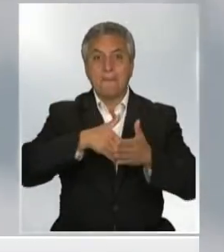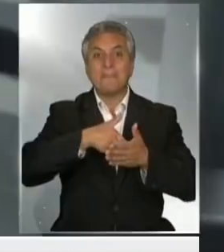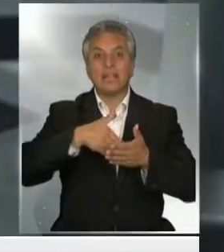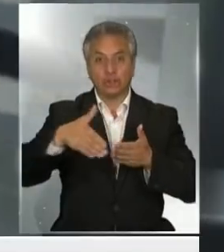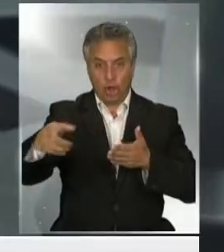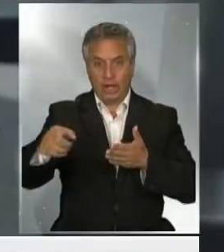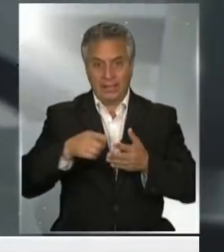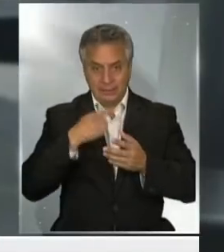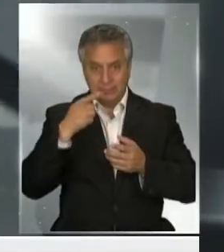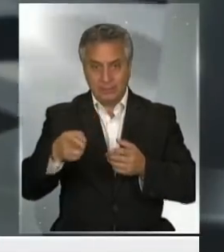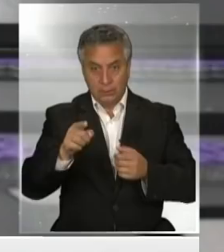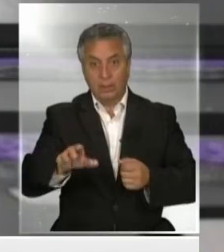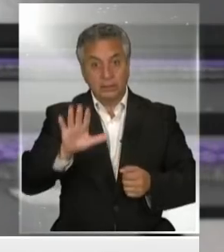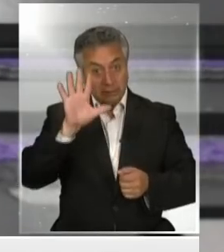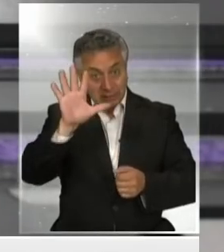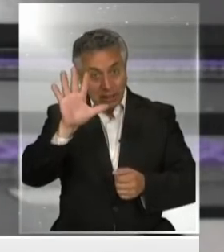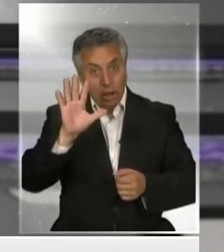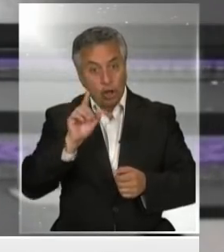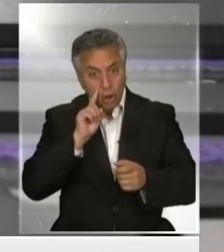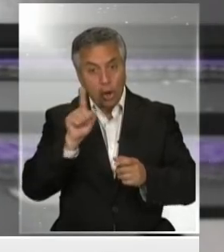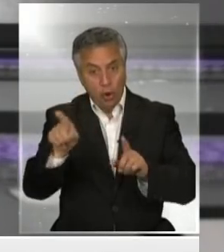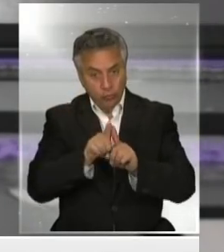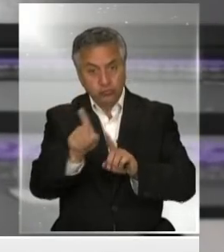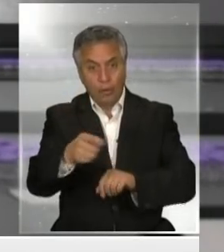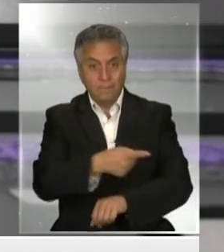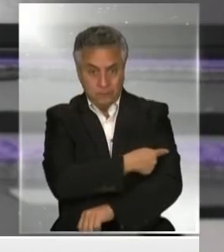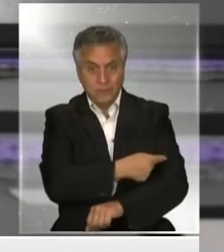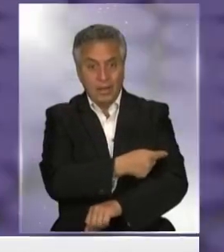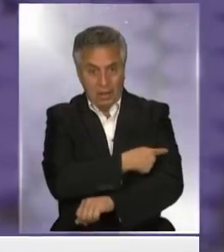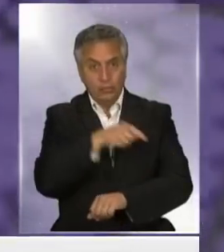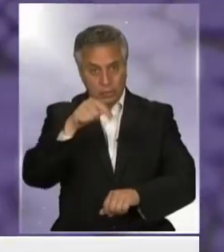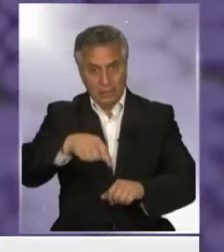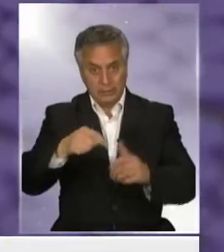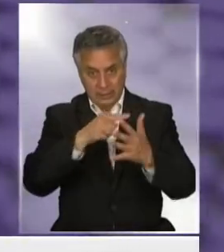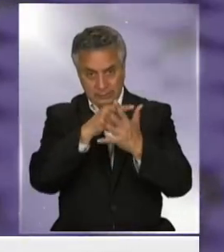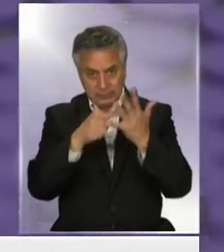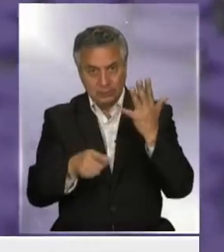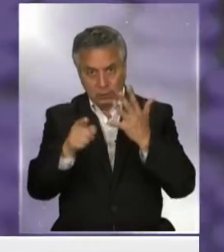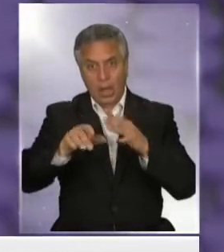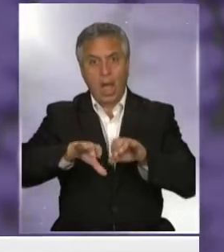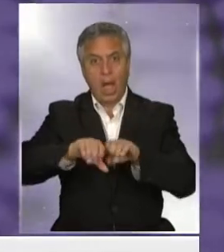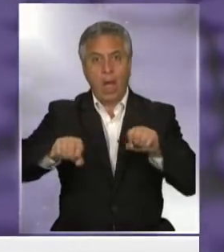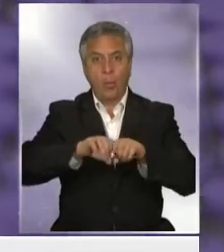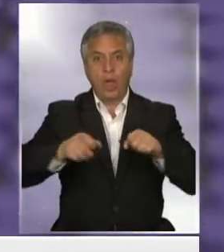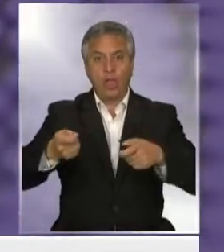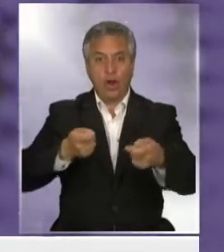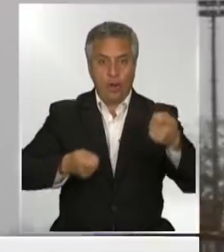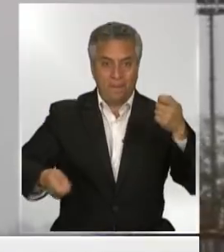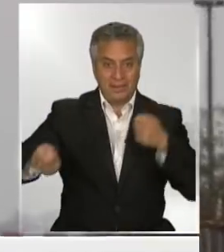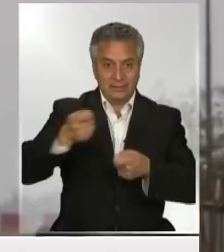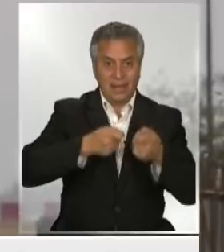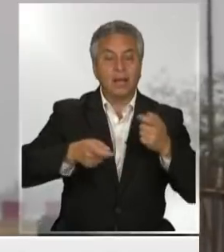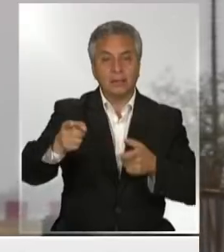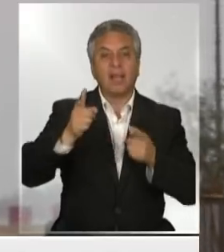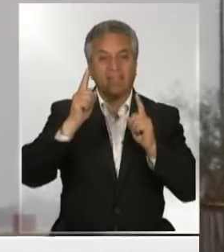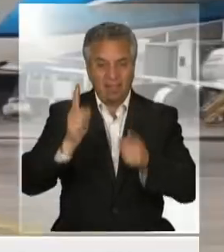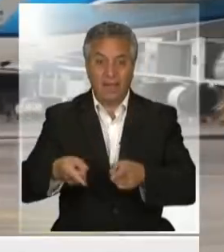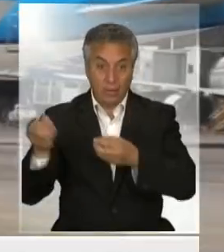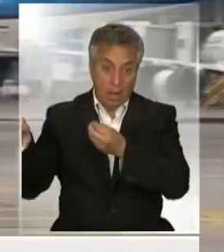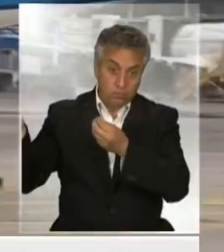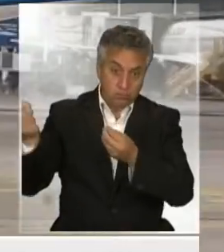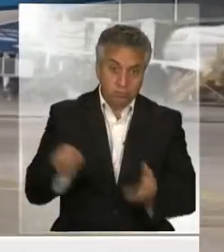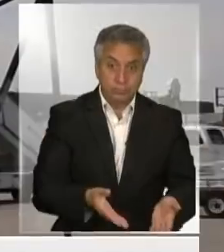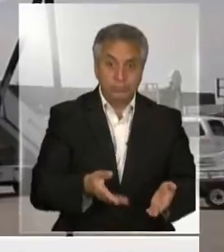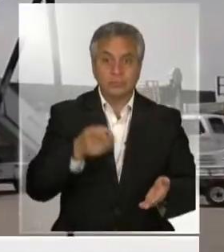total son cinco las candidatas a vacuna que se manejan en Chile. Los acuerdos comerciales establecen que deben llegar apenas